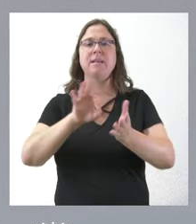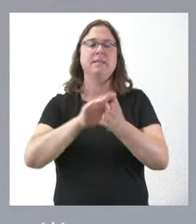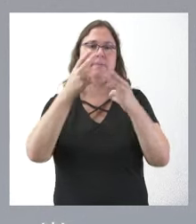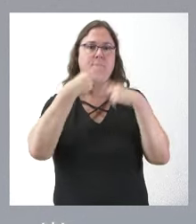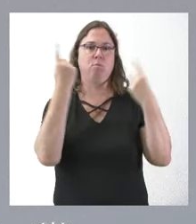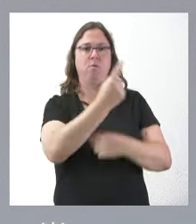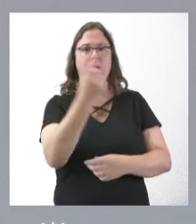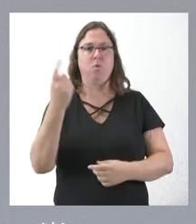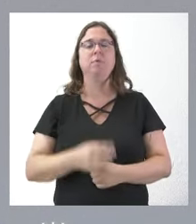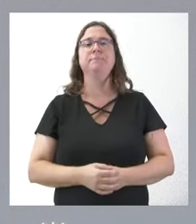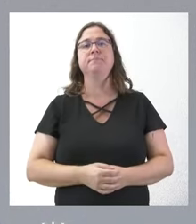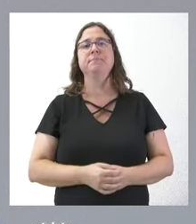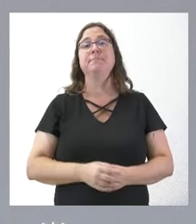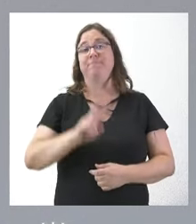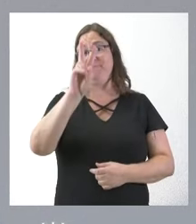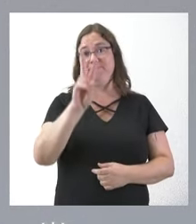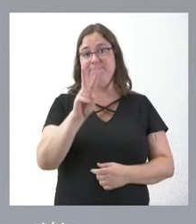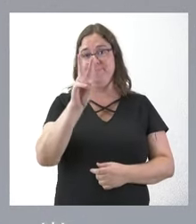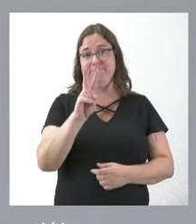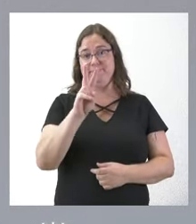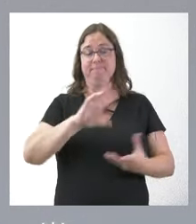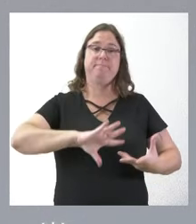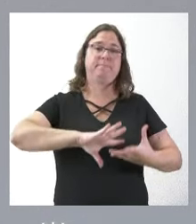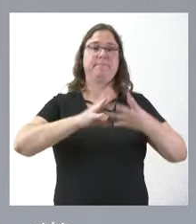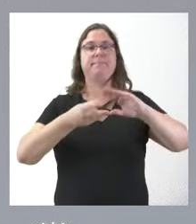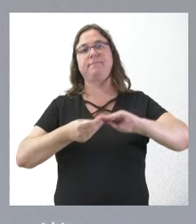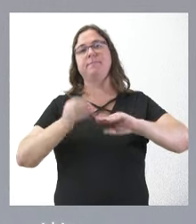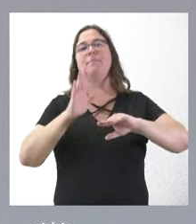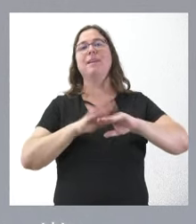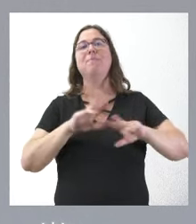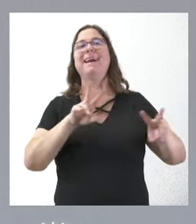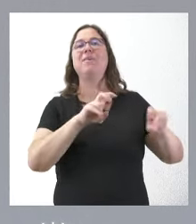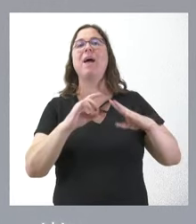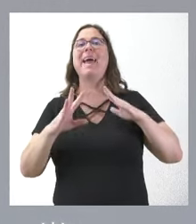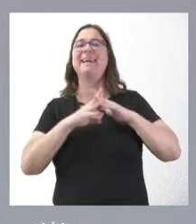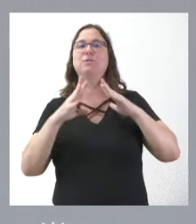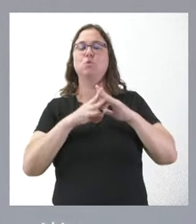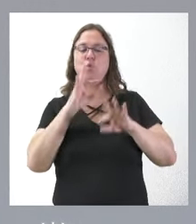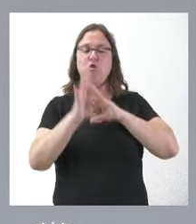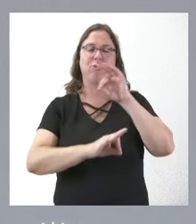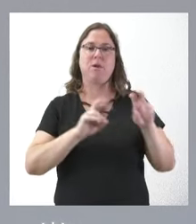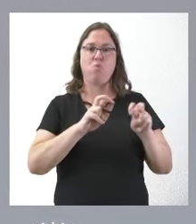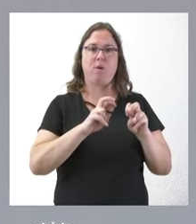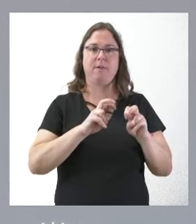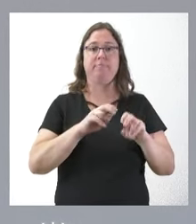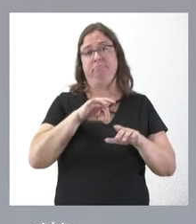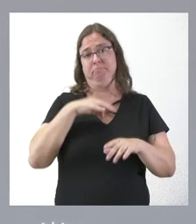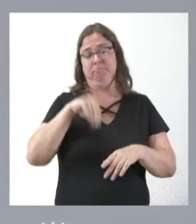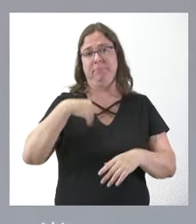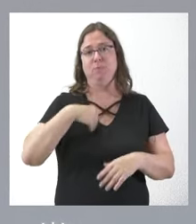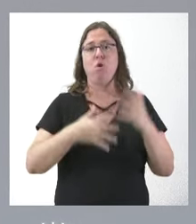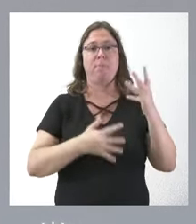cada caso. En segundo lugar, acomodarse a las nuevas estructuras orgánicas de esta Administración.